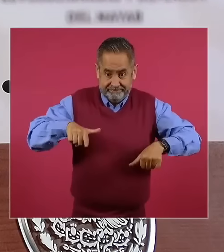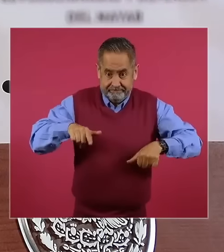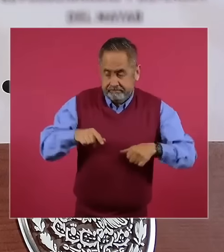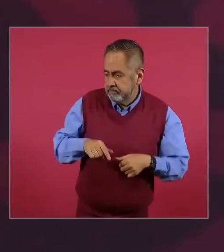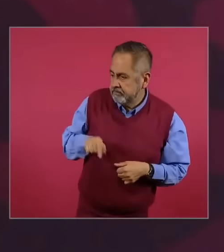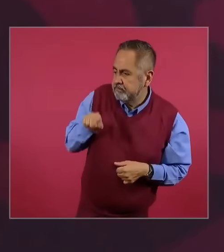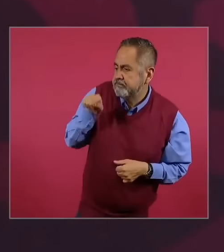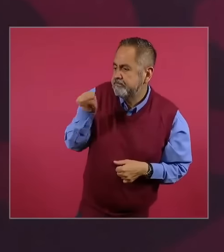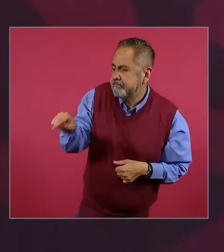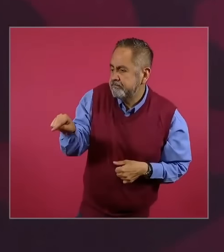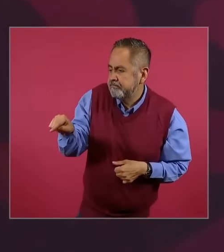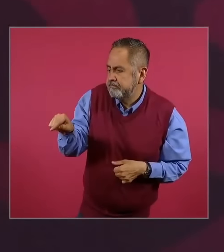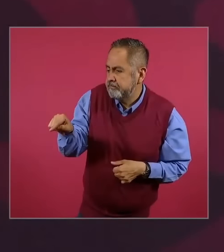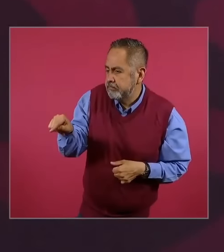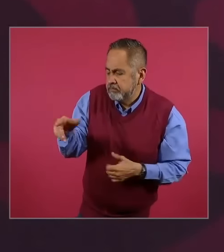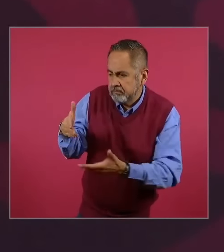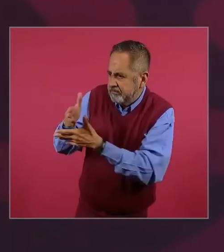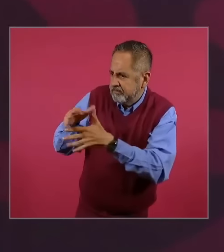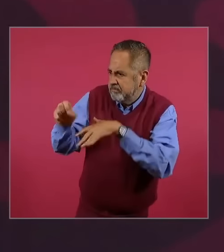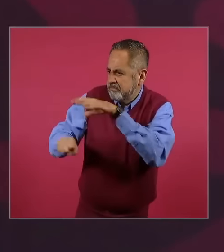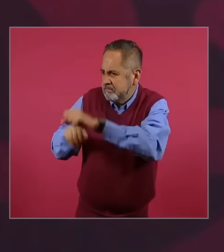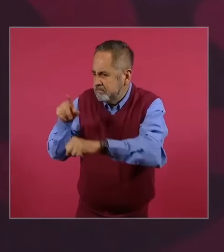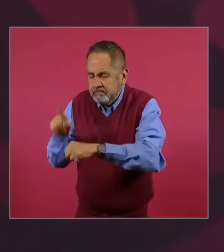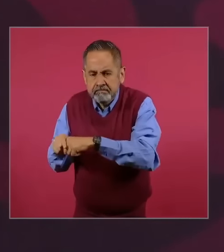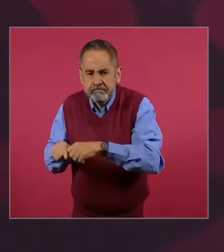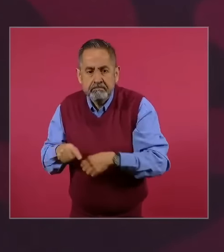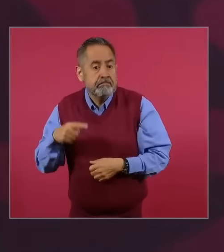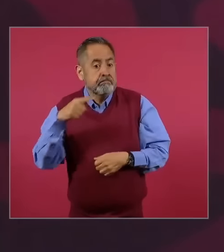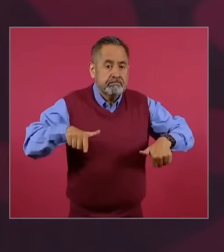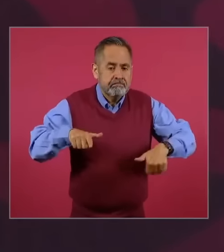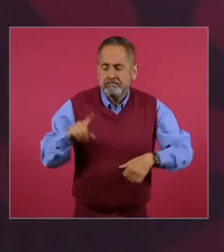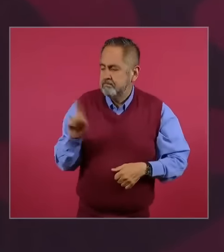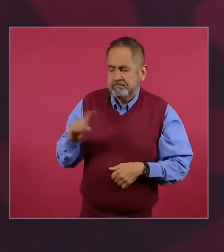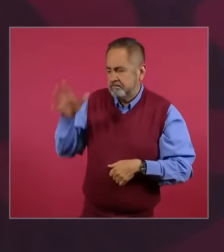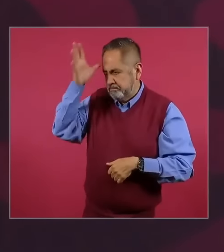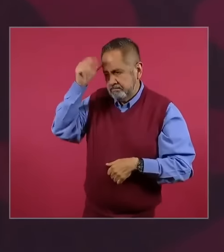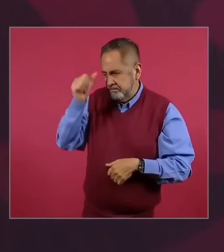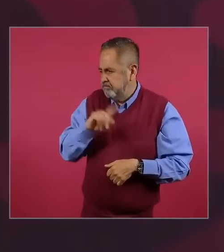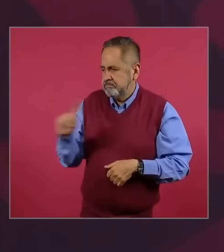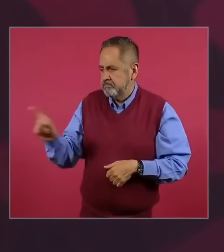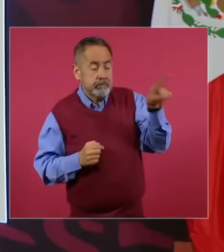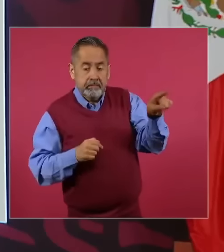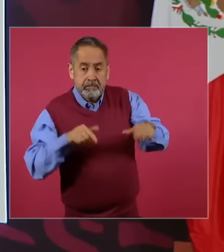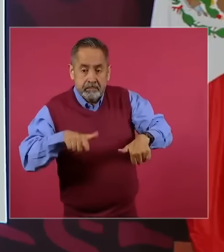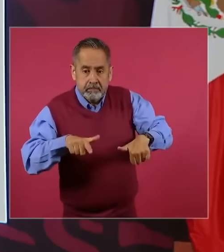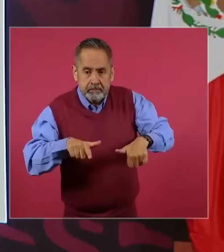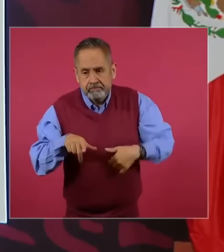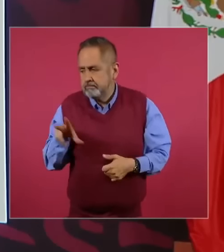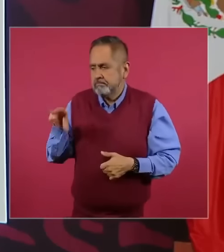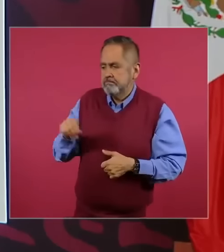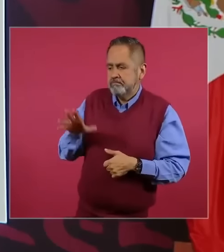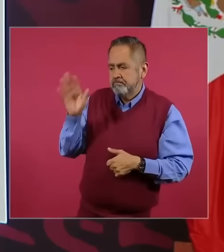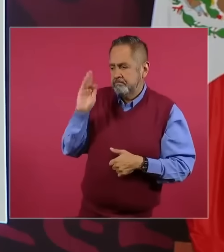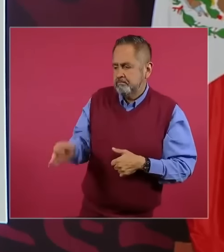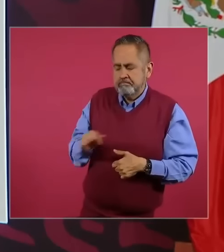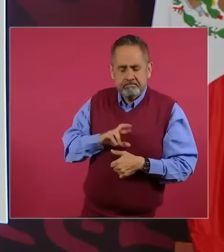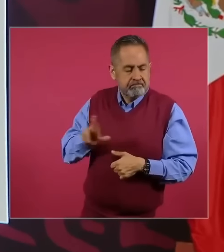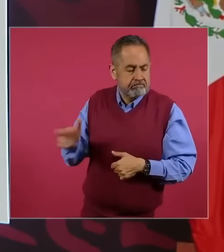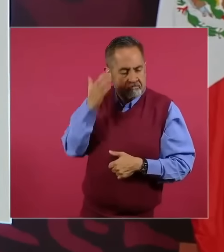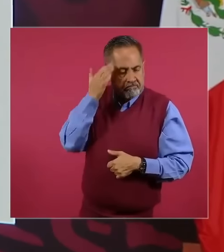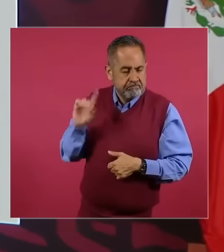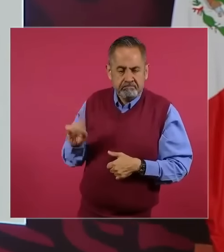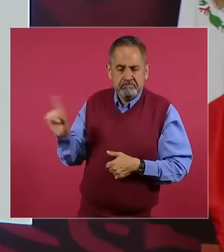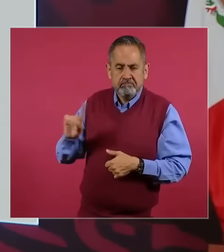la intervención, la invasión francesa, ni a Maximiliano, al emperador, ni a la